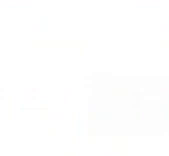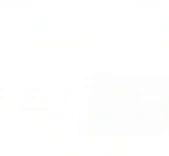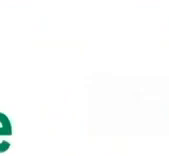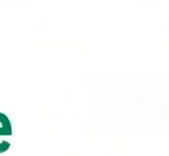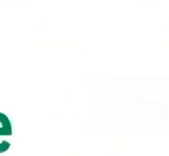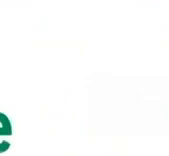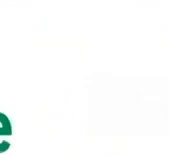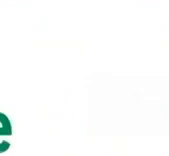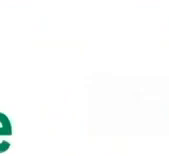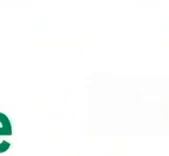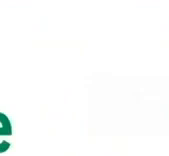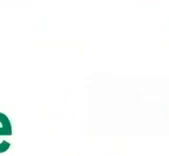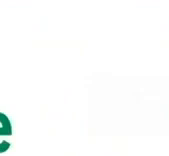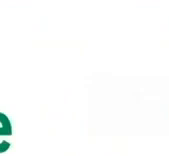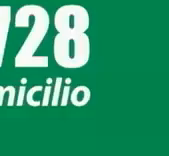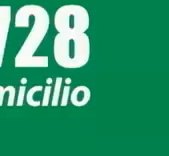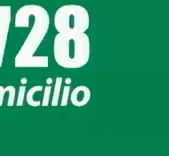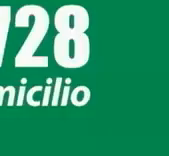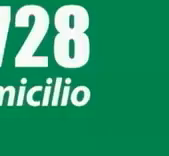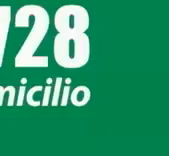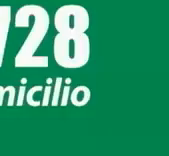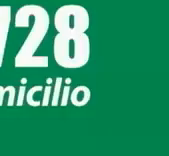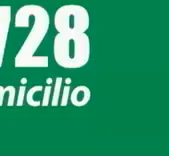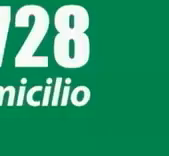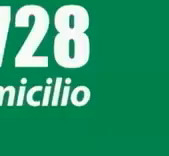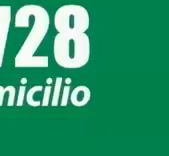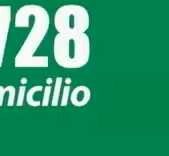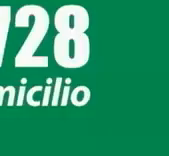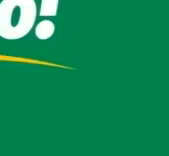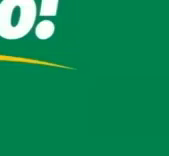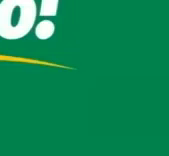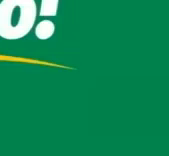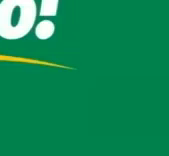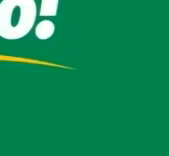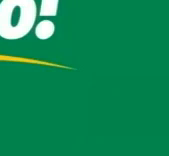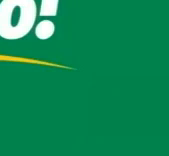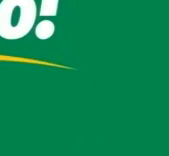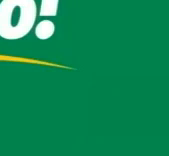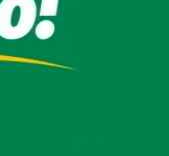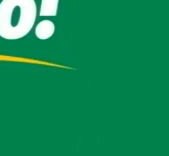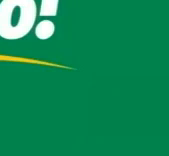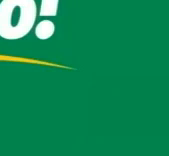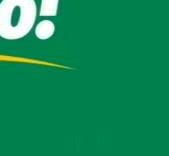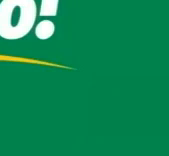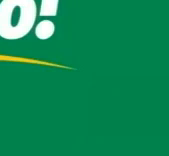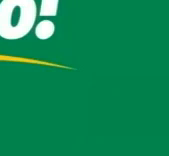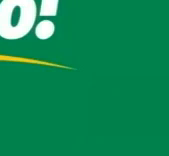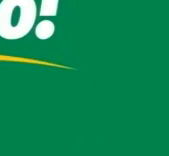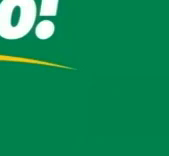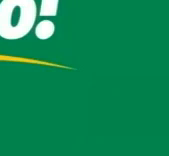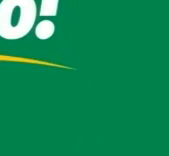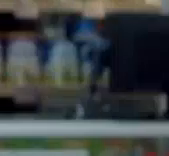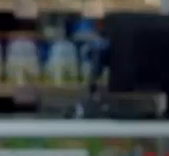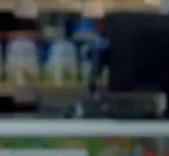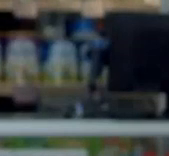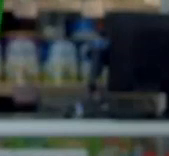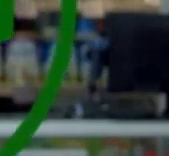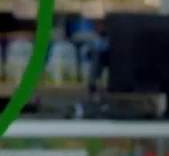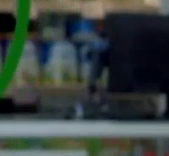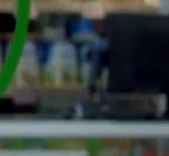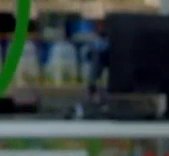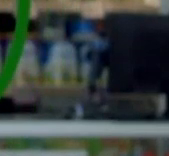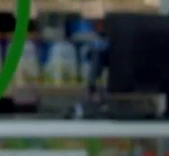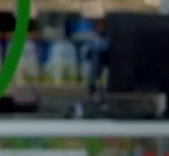Farmacias Cruz Verde 1728 Buen servicio, buen precio Presentó los